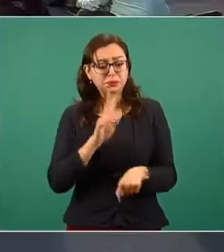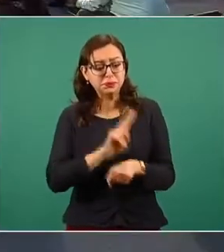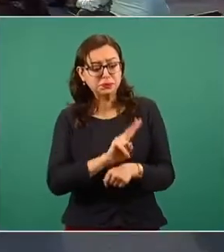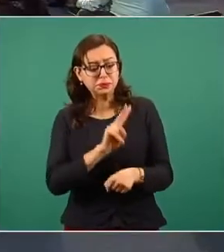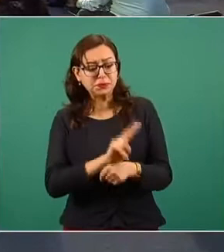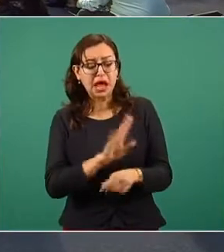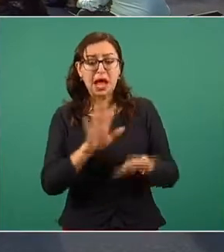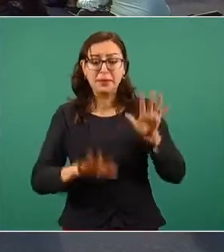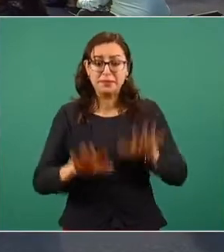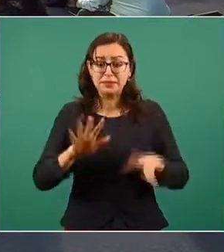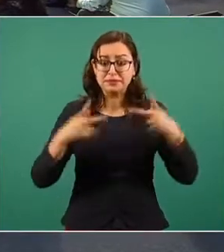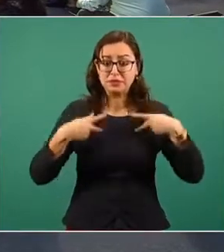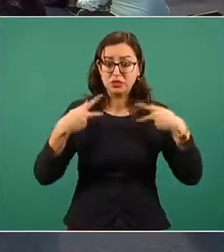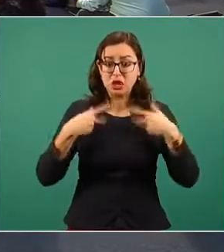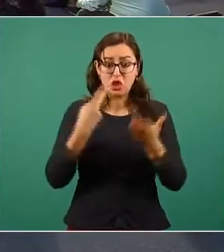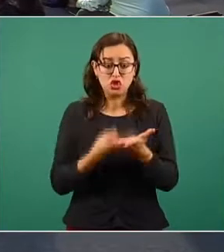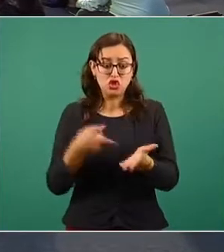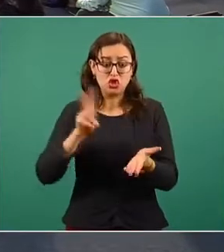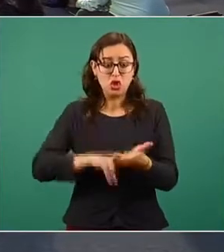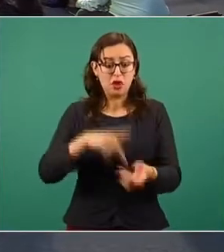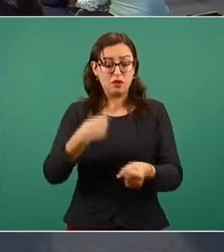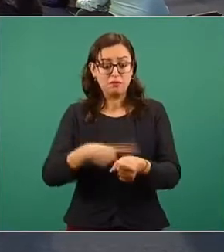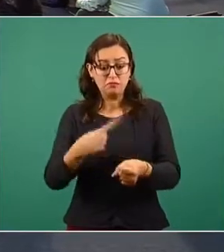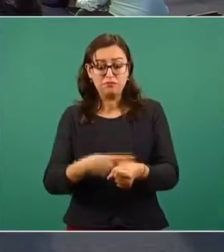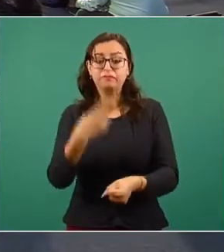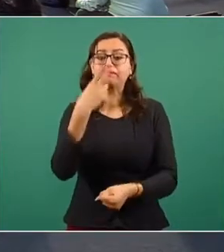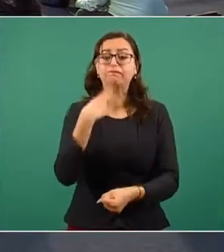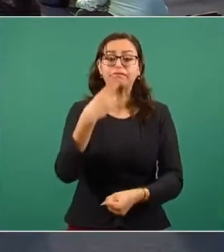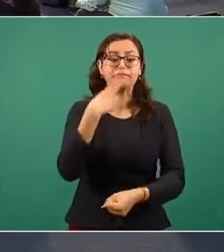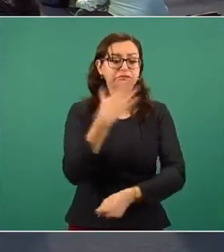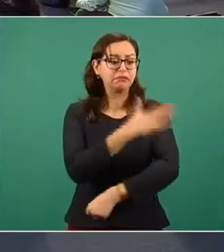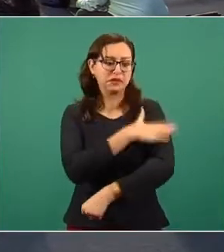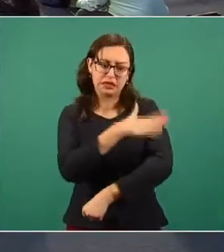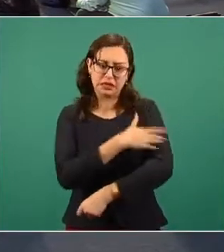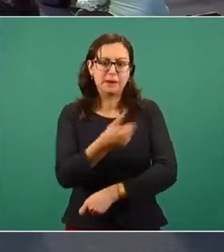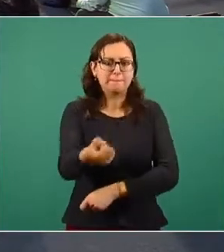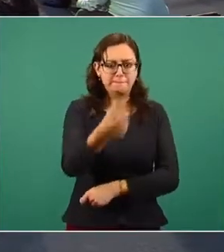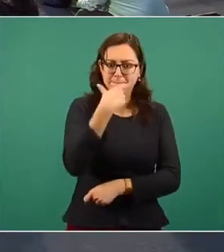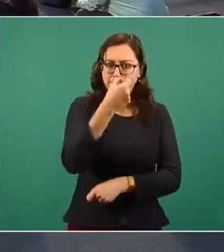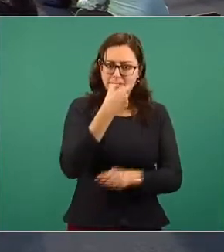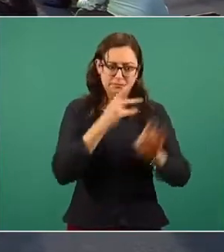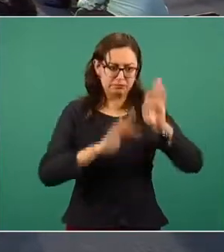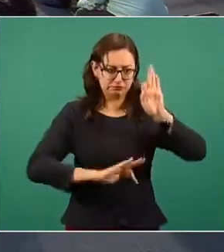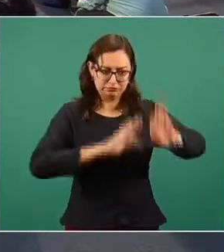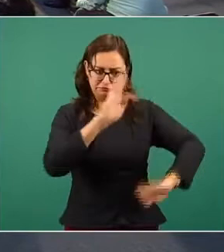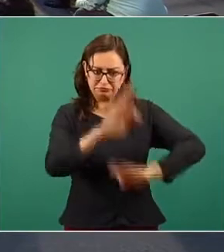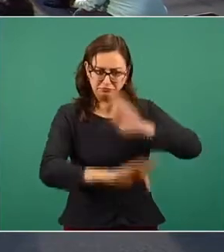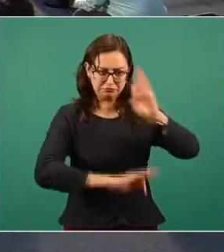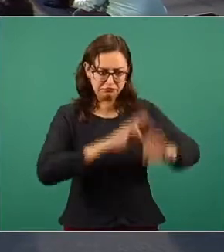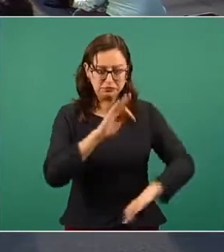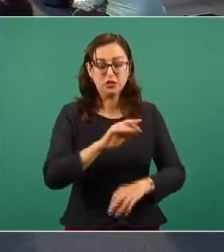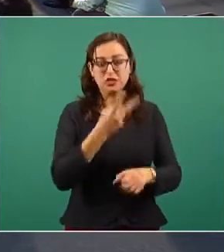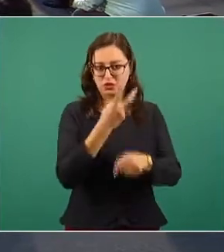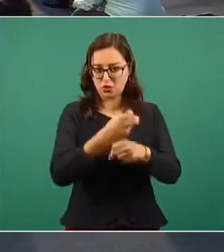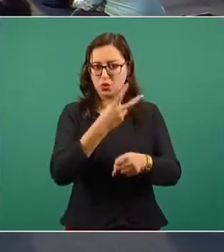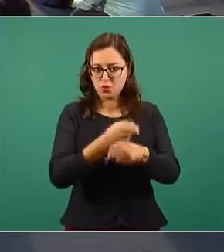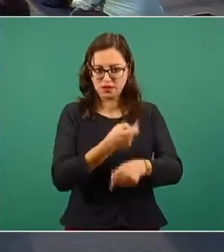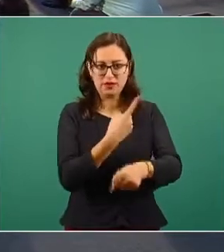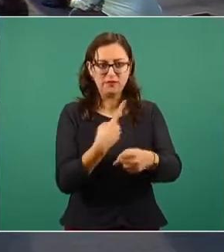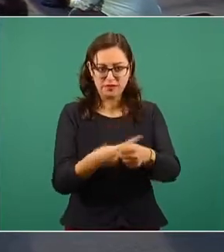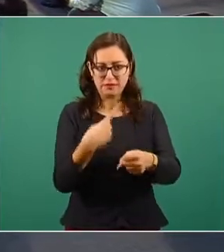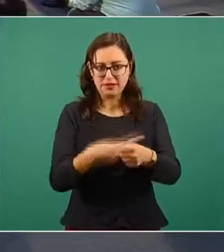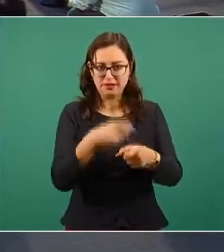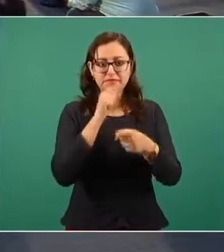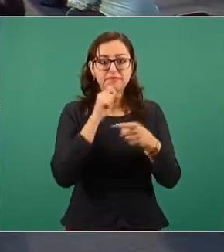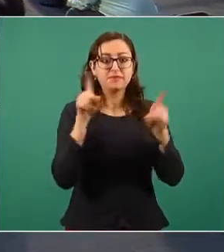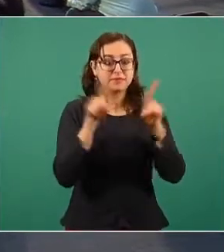comorbilidad, diabetes, hipertensión, pues en el hospital está muy bien atendido de sus otros padecimientos. Todos esos